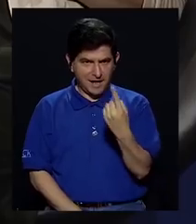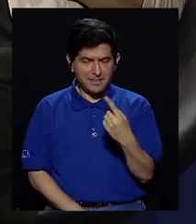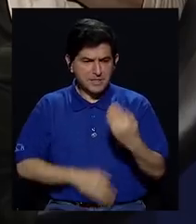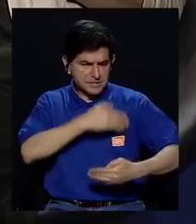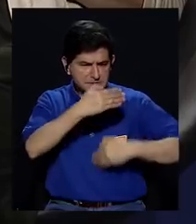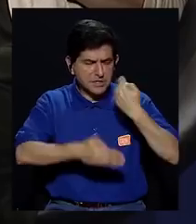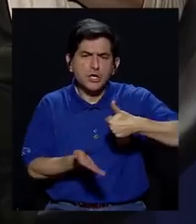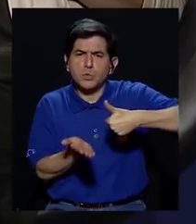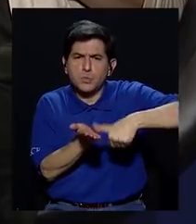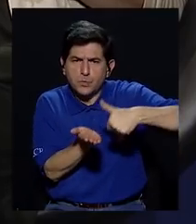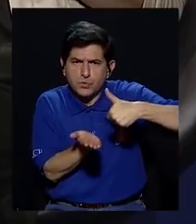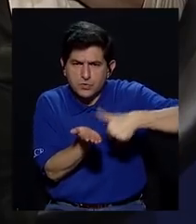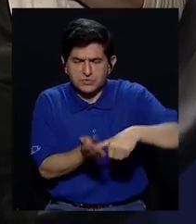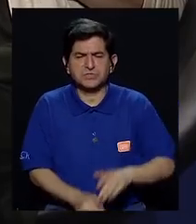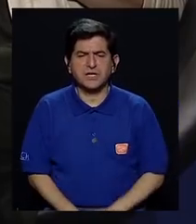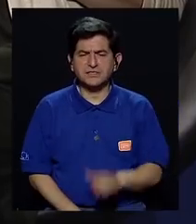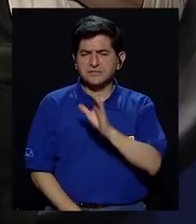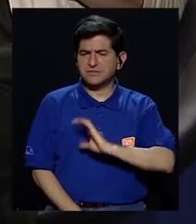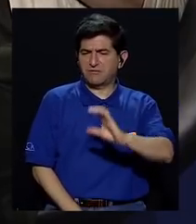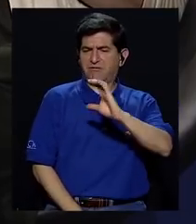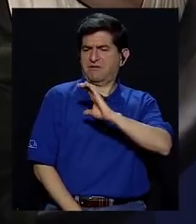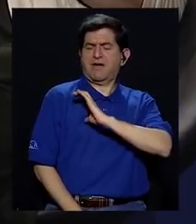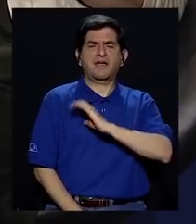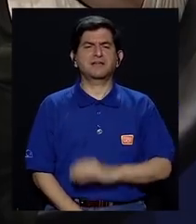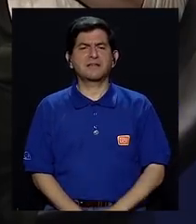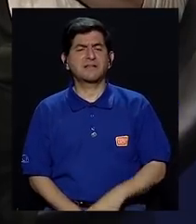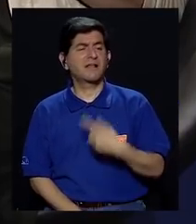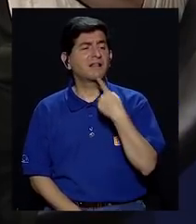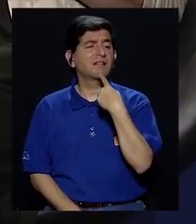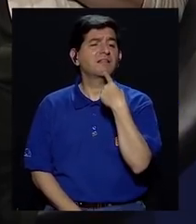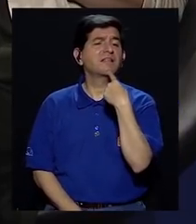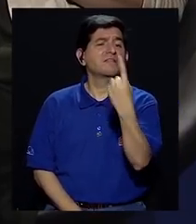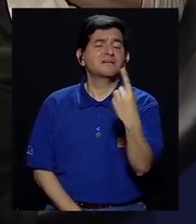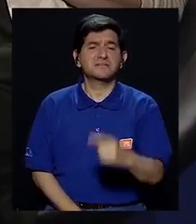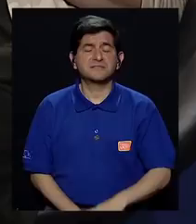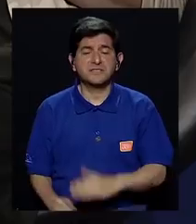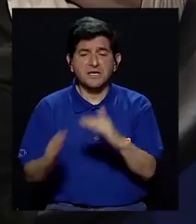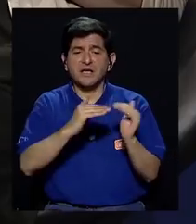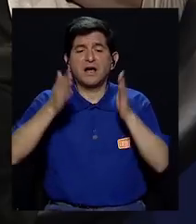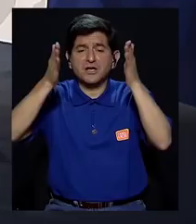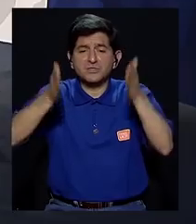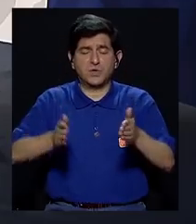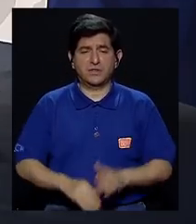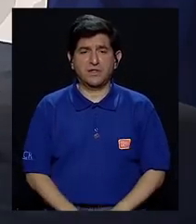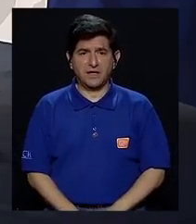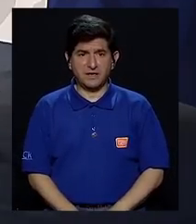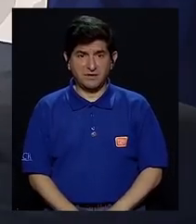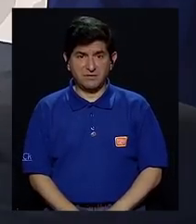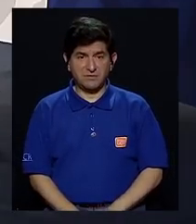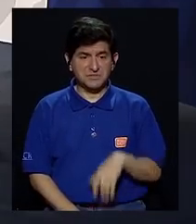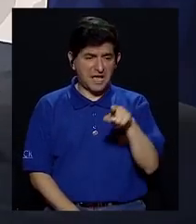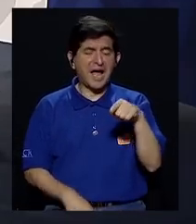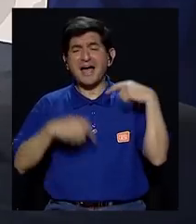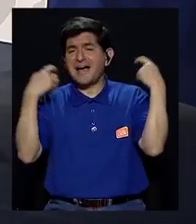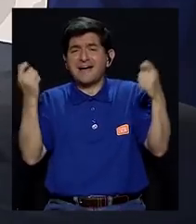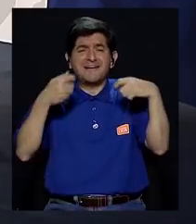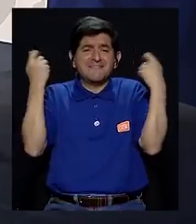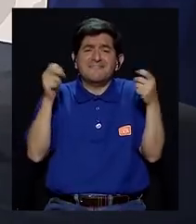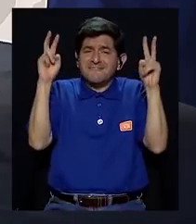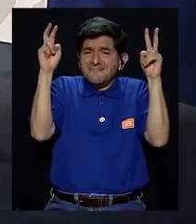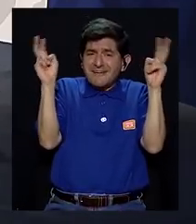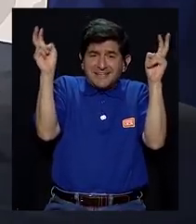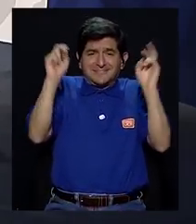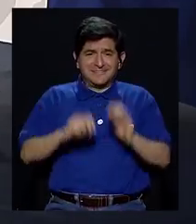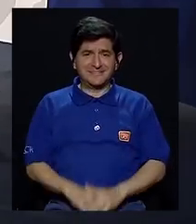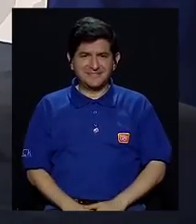en este proceso electoral se caracteriza porque vociferemos a la ciudadanía que hay una gran fiesta,